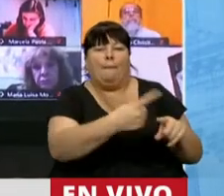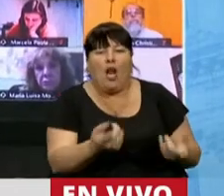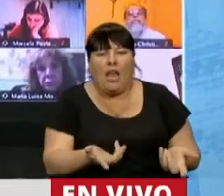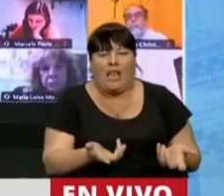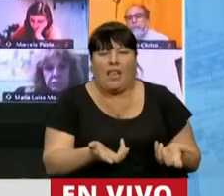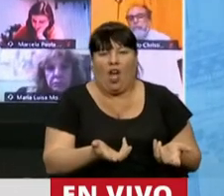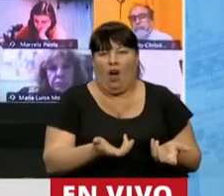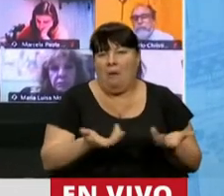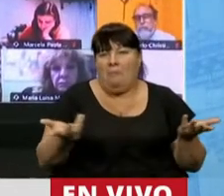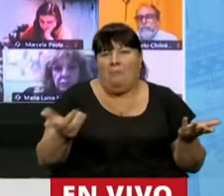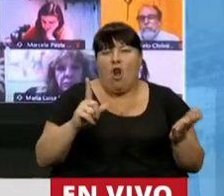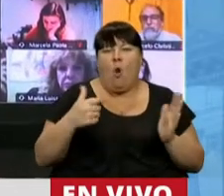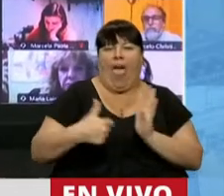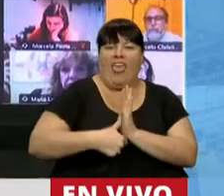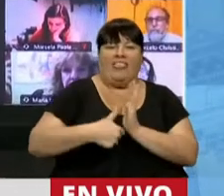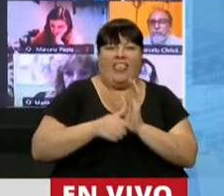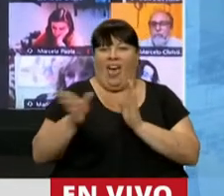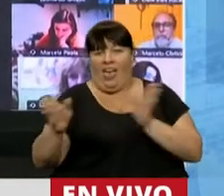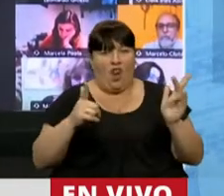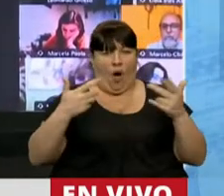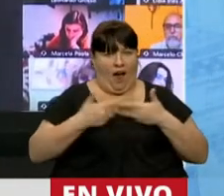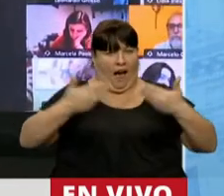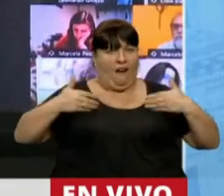sin tener identidad en ninguna.